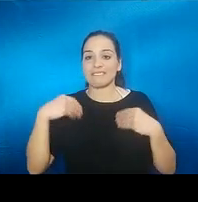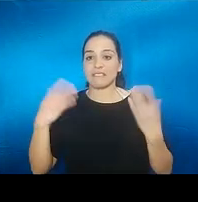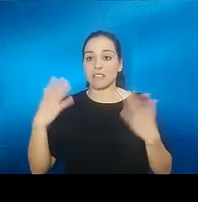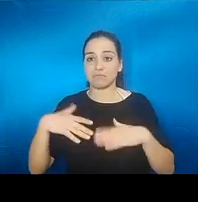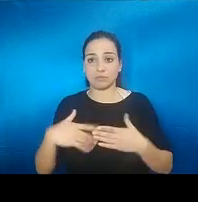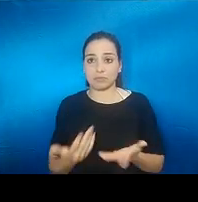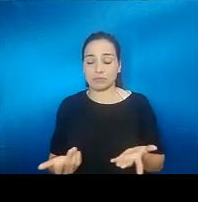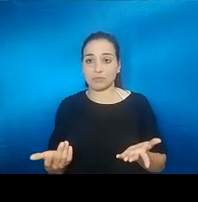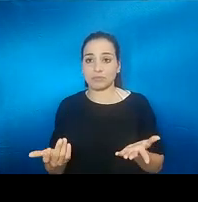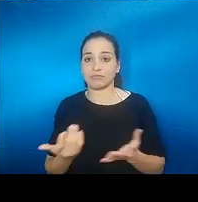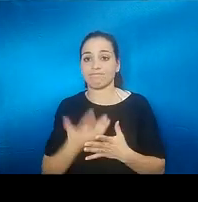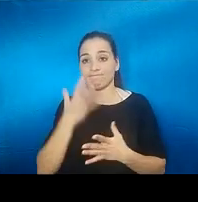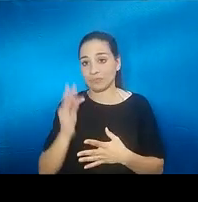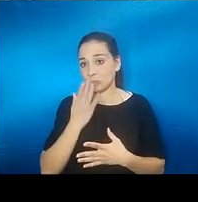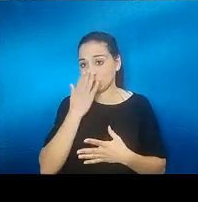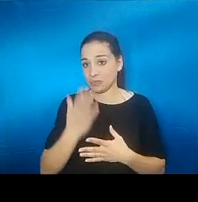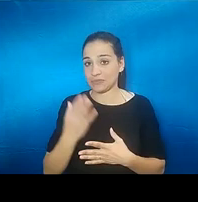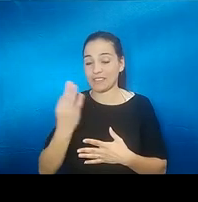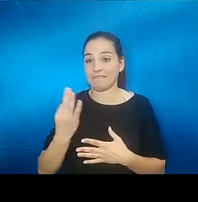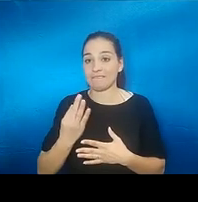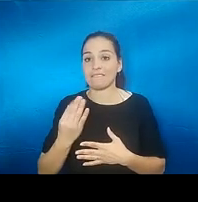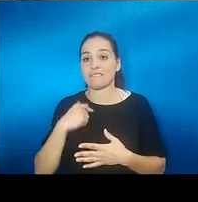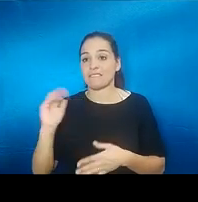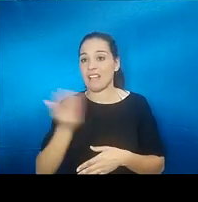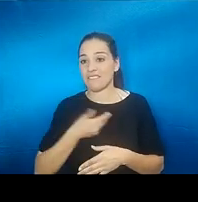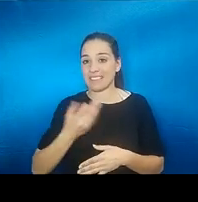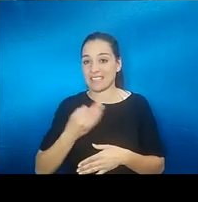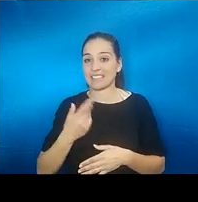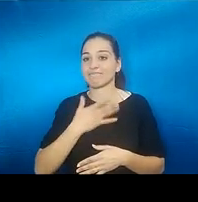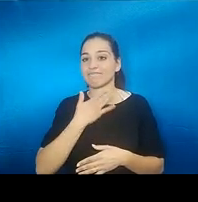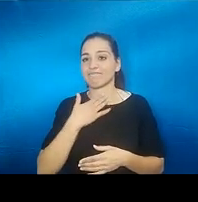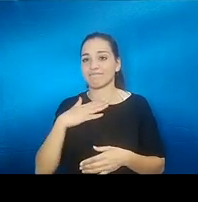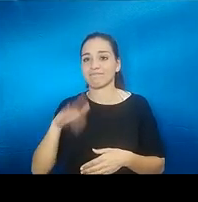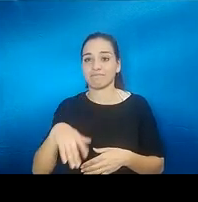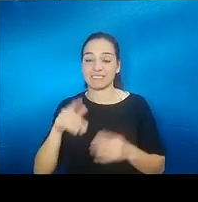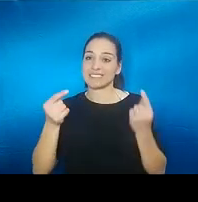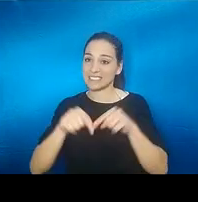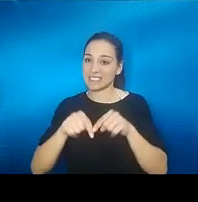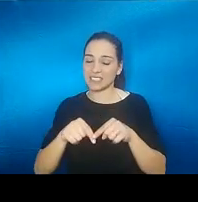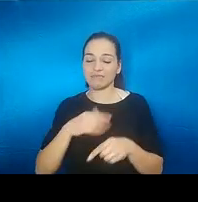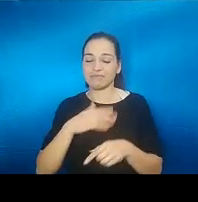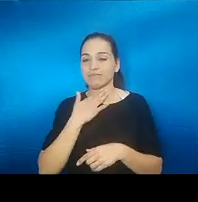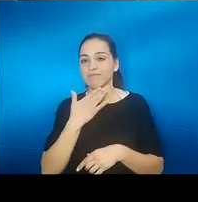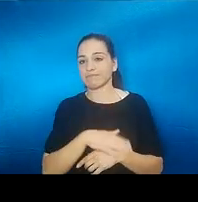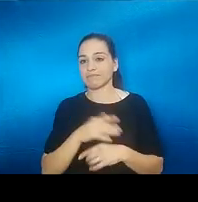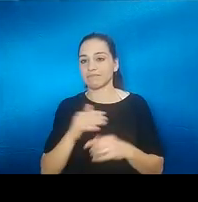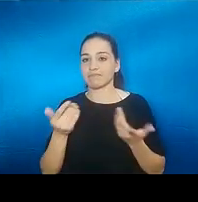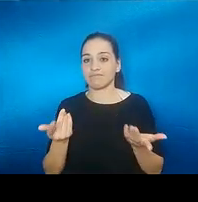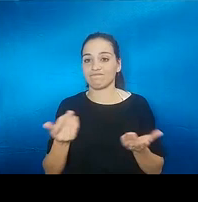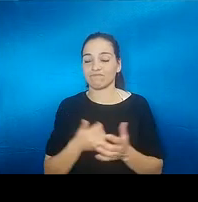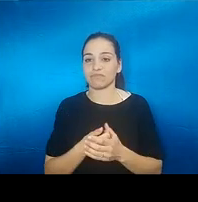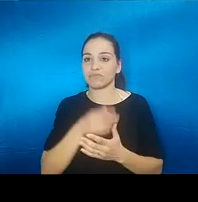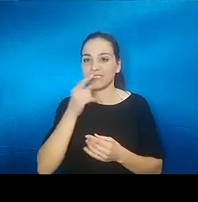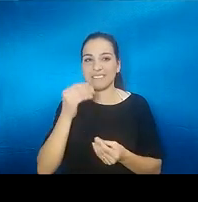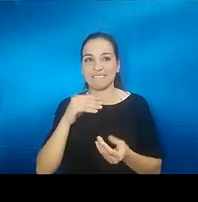sí que es cierto que a mí me ha afectado en el que me apetece menos quedar con gente a veces digo si para qué voy a